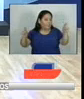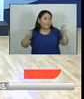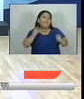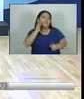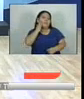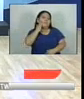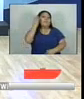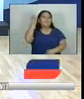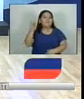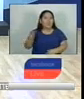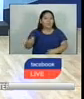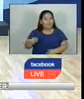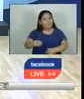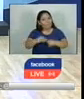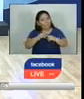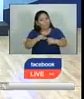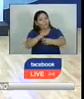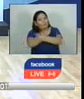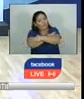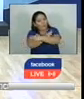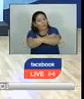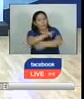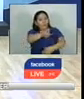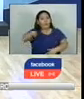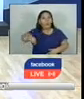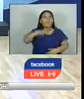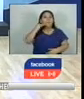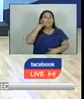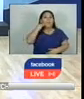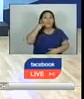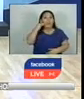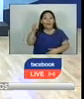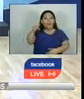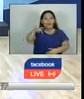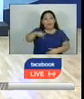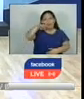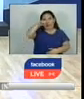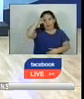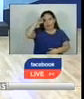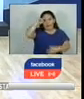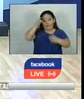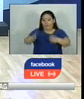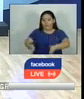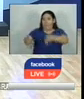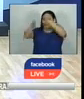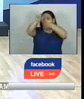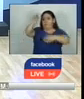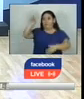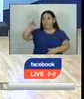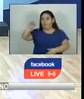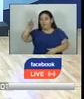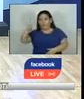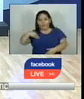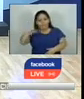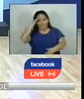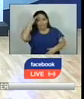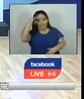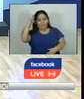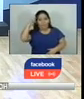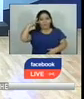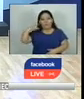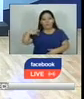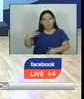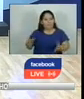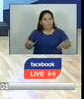el Día de las Madres. Un saludo muy especial y también a todas las mamás que son parte del equipo de la red salvadoreña de medios. Los saluda Roxana Webb.